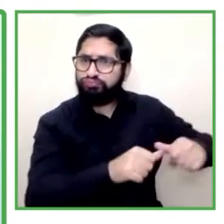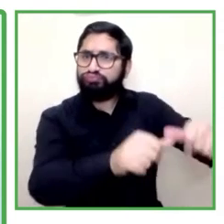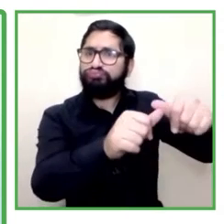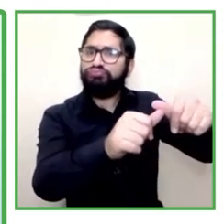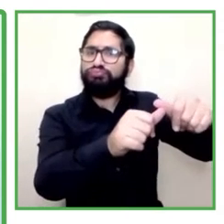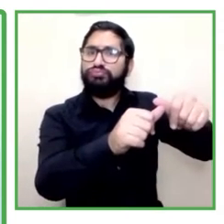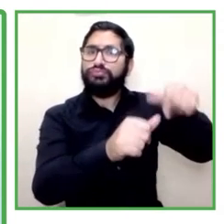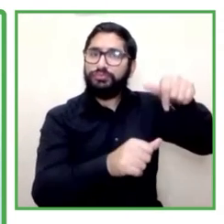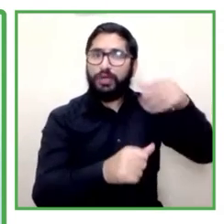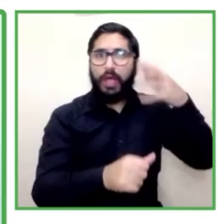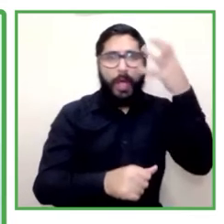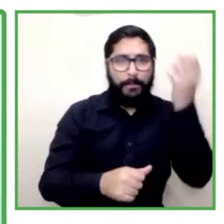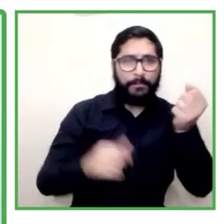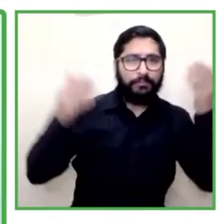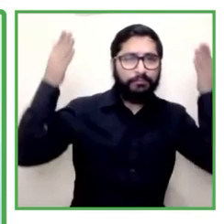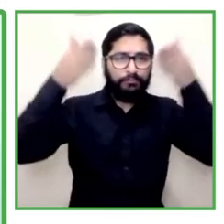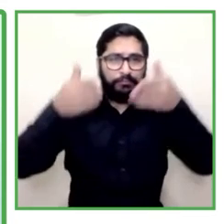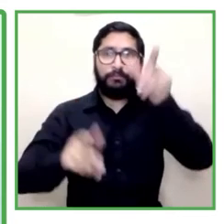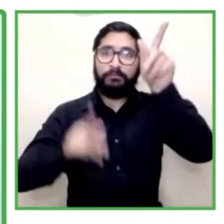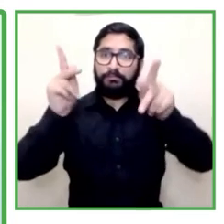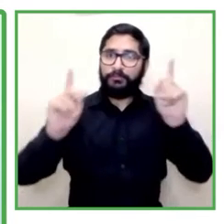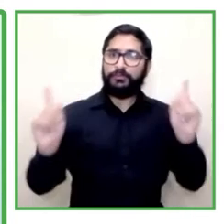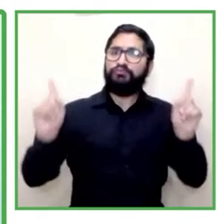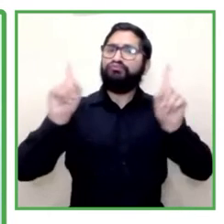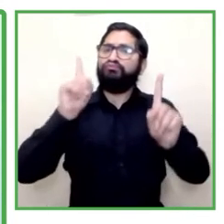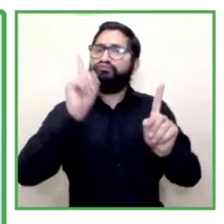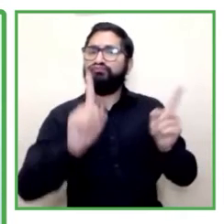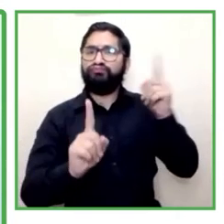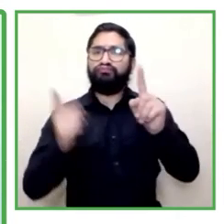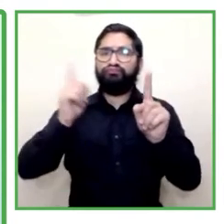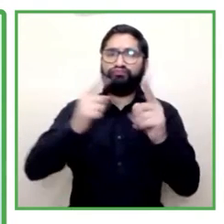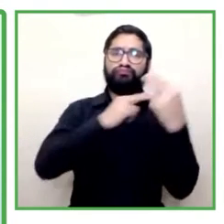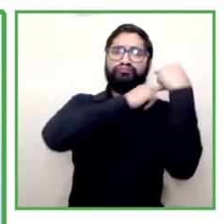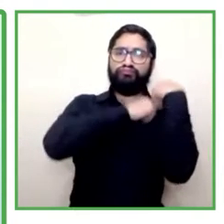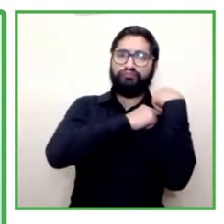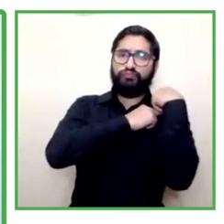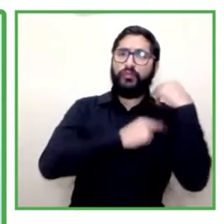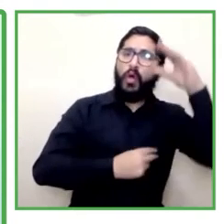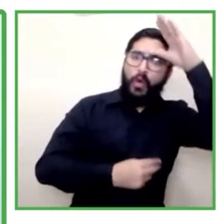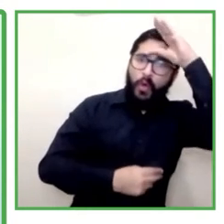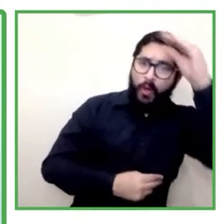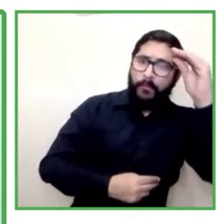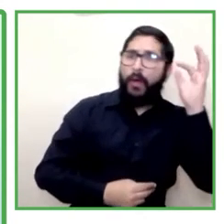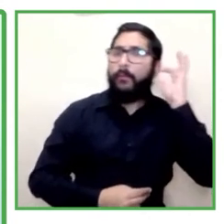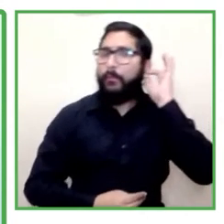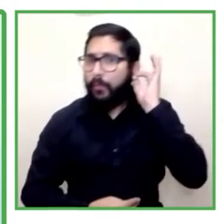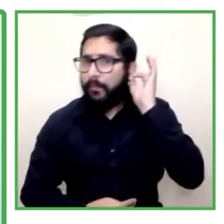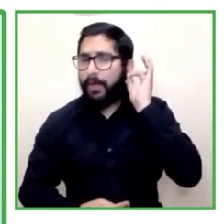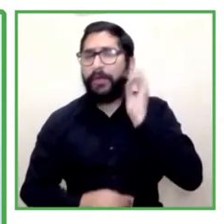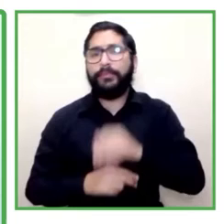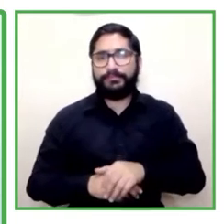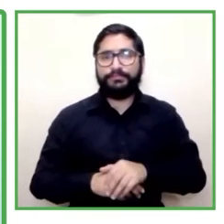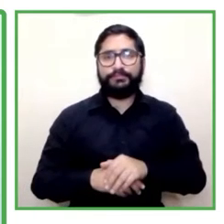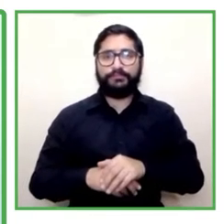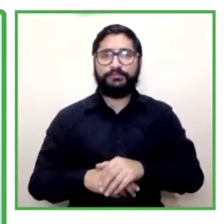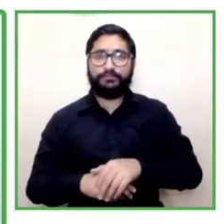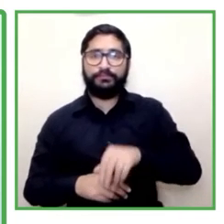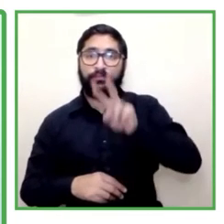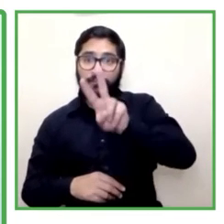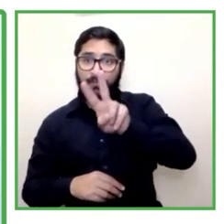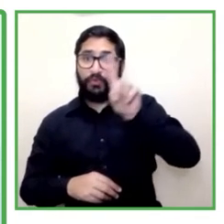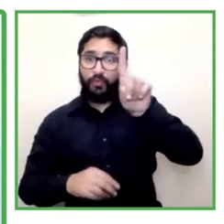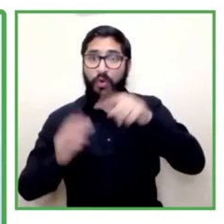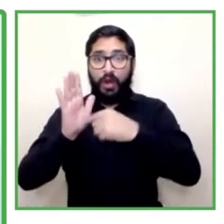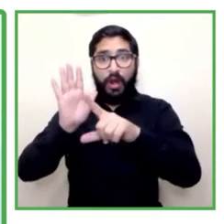cifras que arrojan las contrataciones registradas bajo la Ley de Inclusión Laboral, la Ley 20.015, donde de cada tres